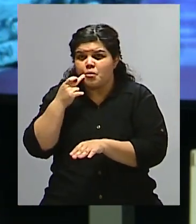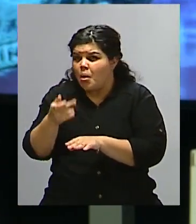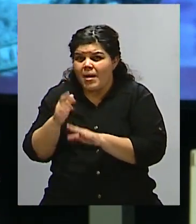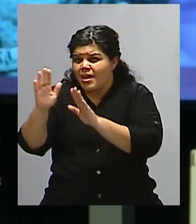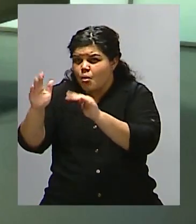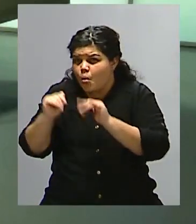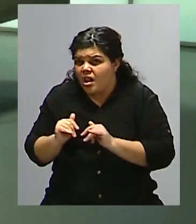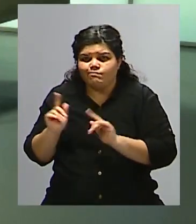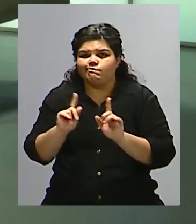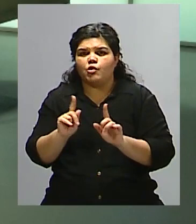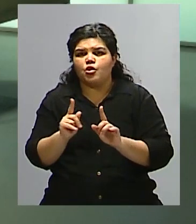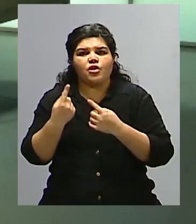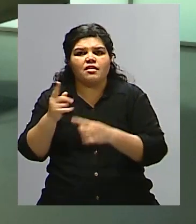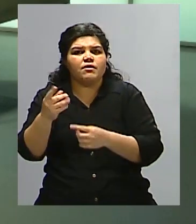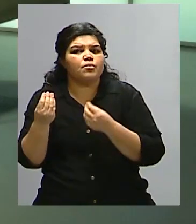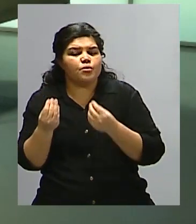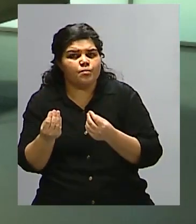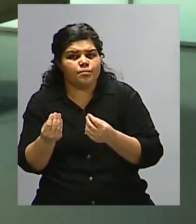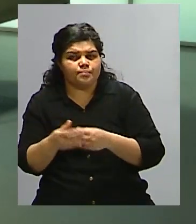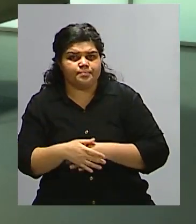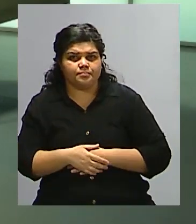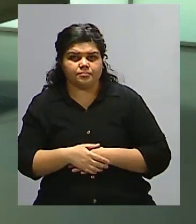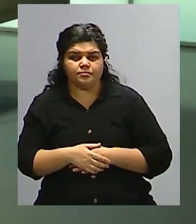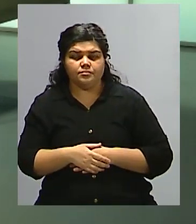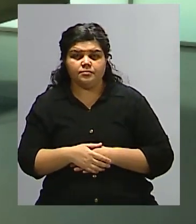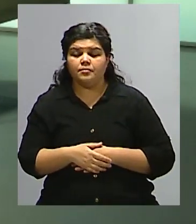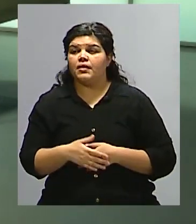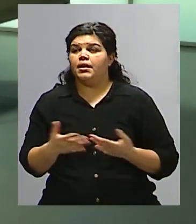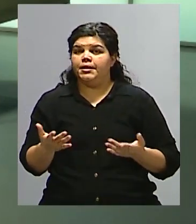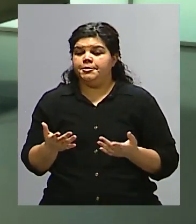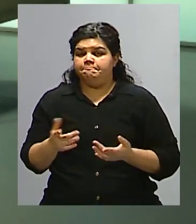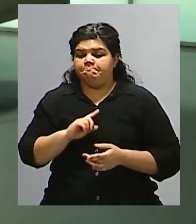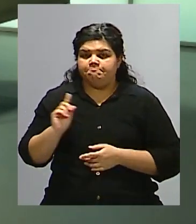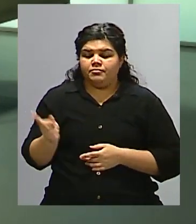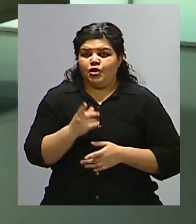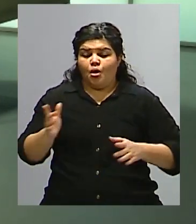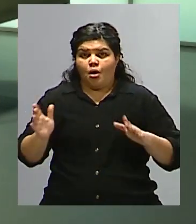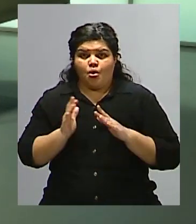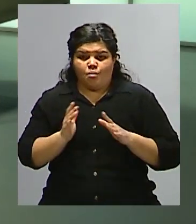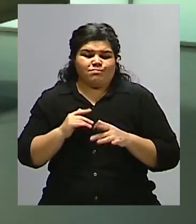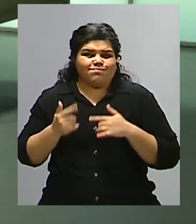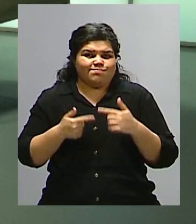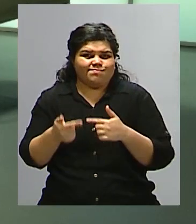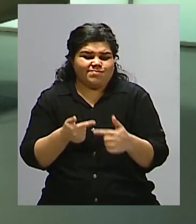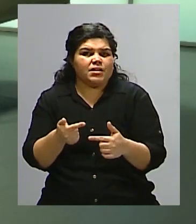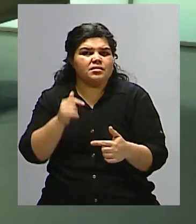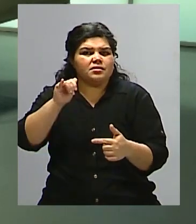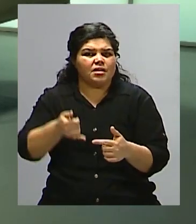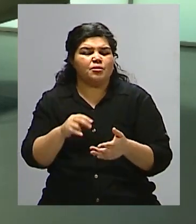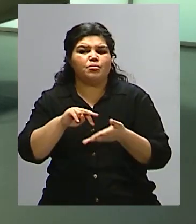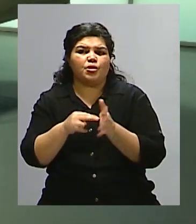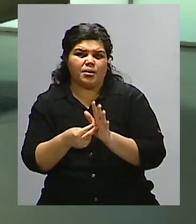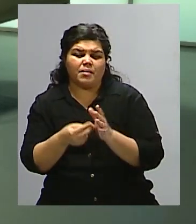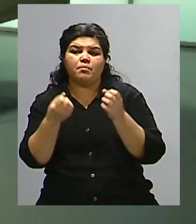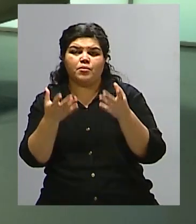Mira, en realidad debería habernos impactado desde el punto de vista de la articulación. Un grave problema que tiene